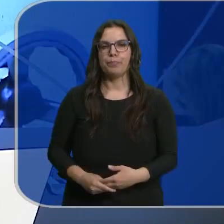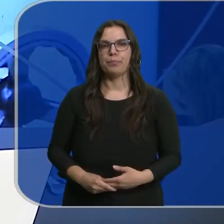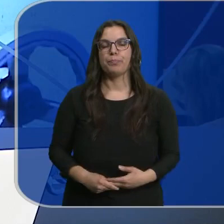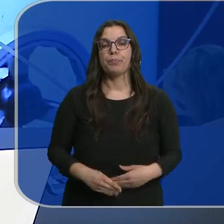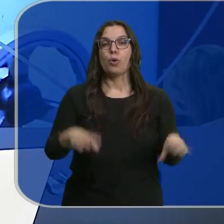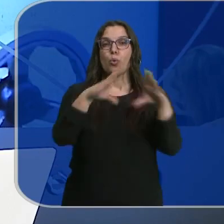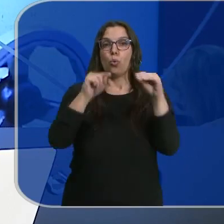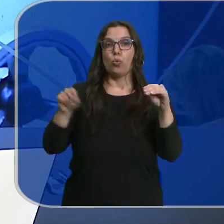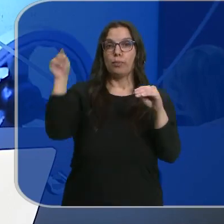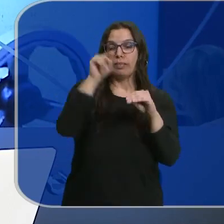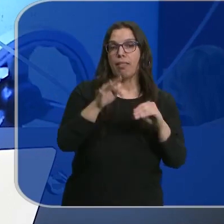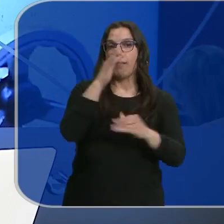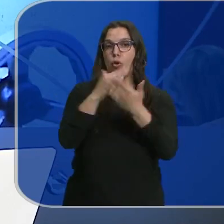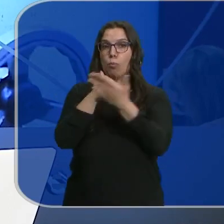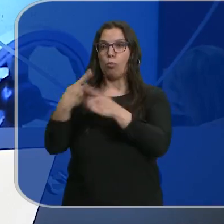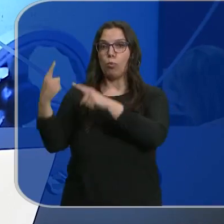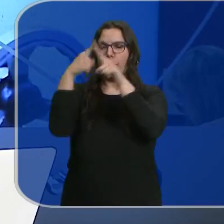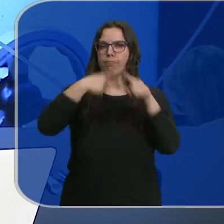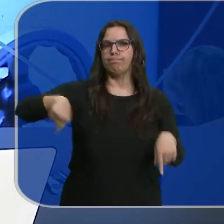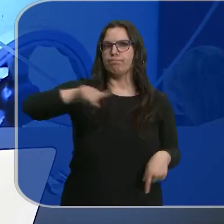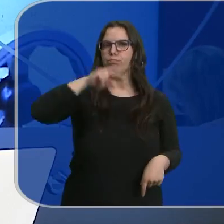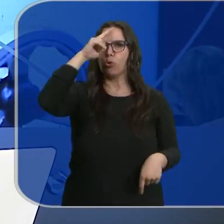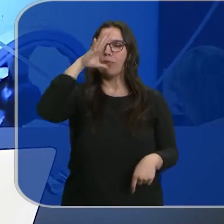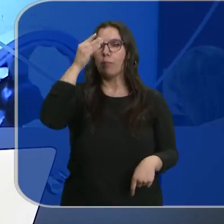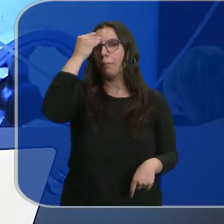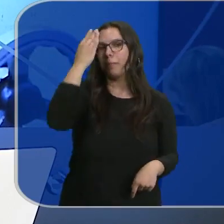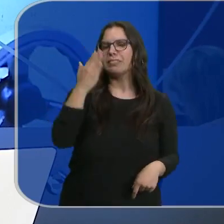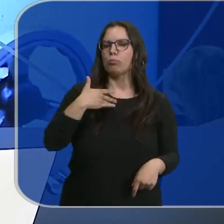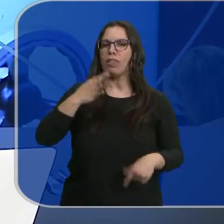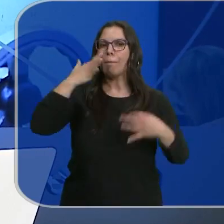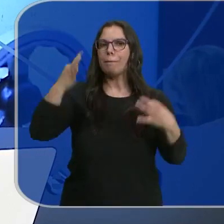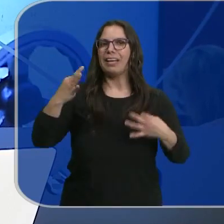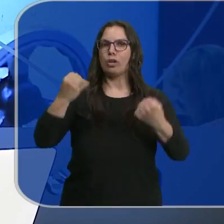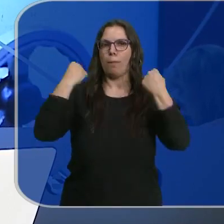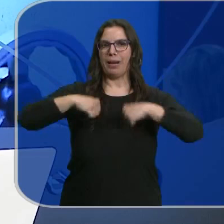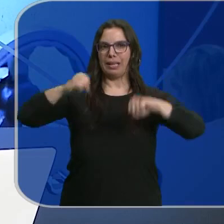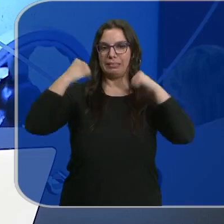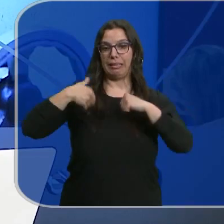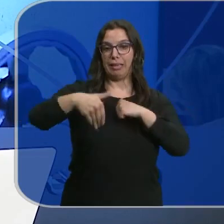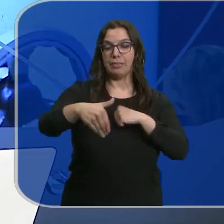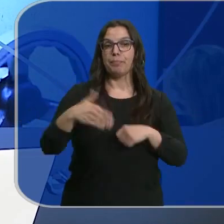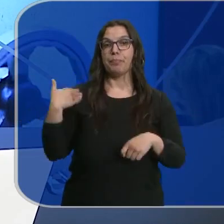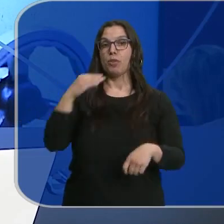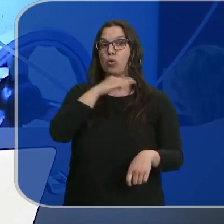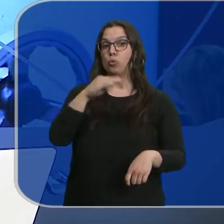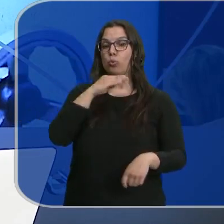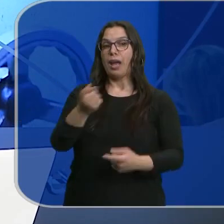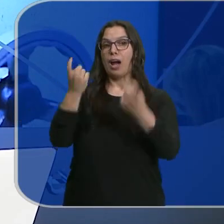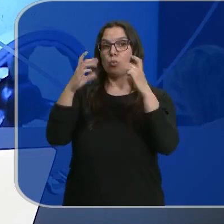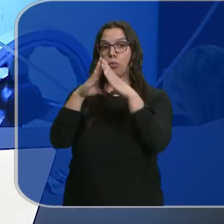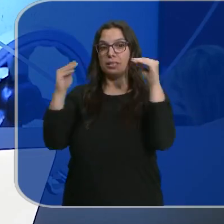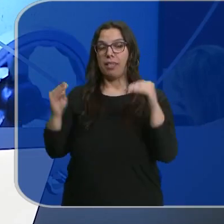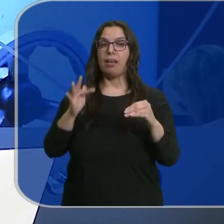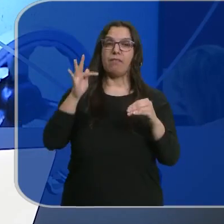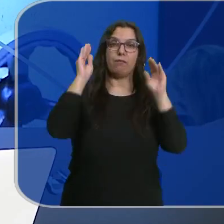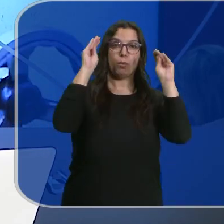Las universidades y varias comunidades están preocupadas porque creen que pueden peligrar las prácticas. Desde octubre, los alumnos universitarios y